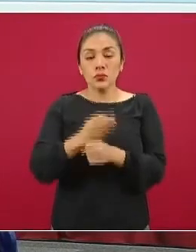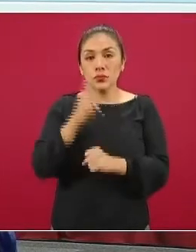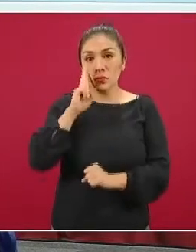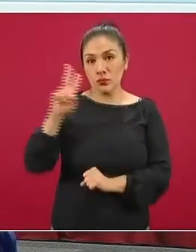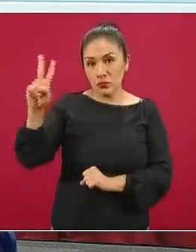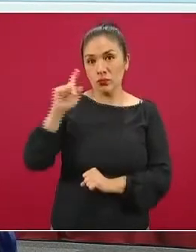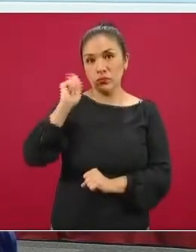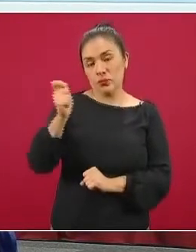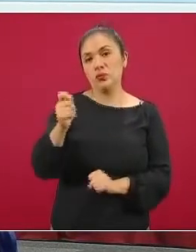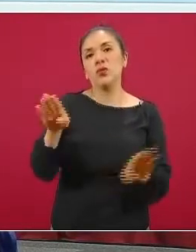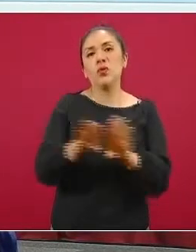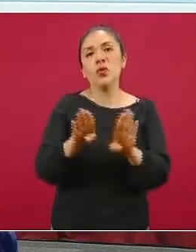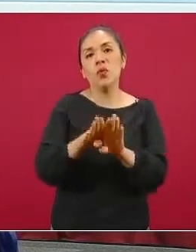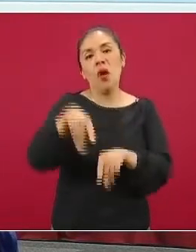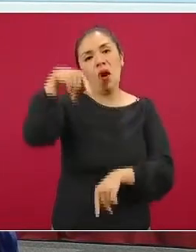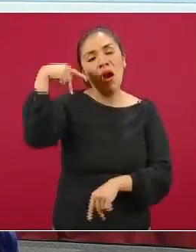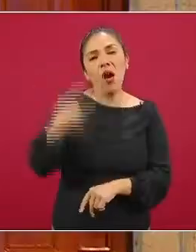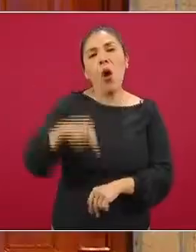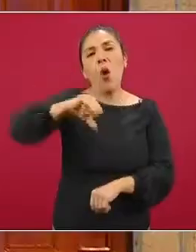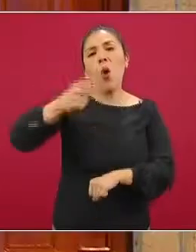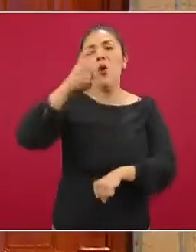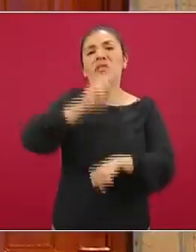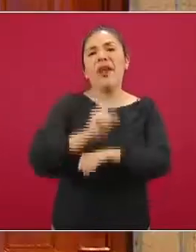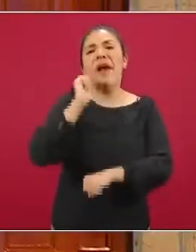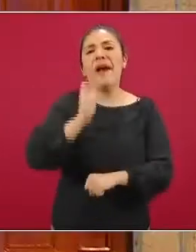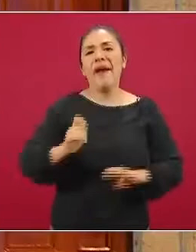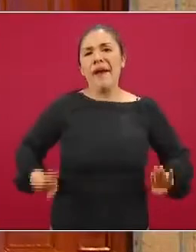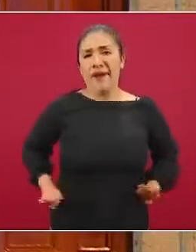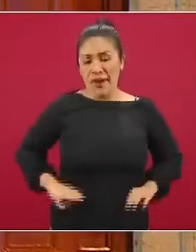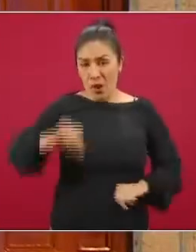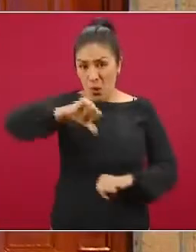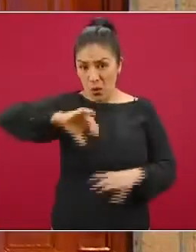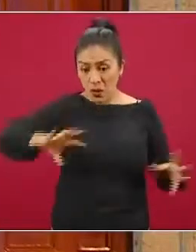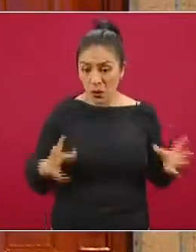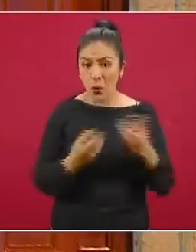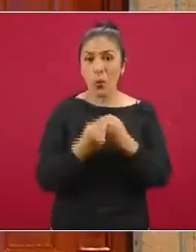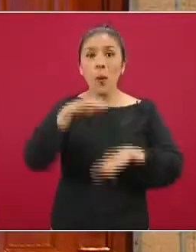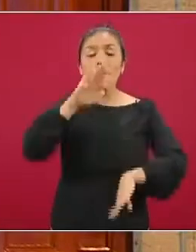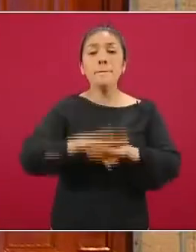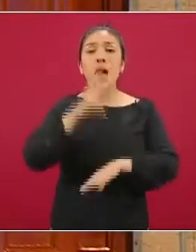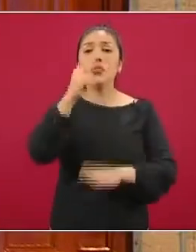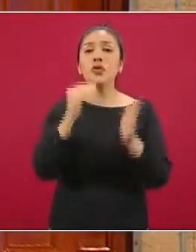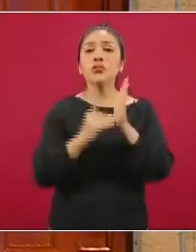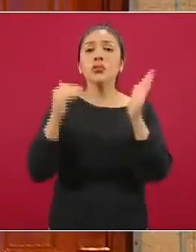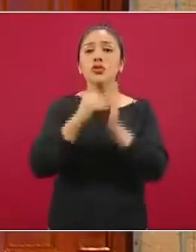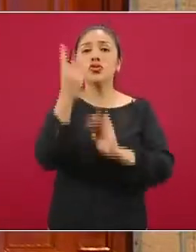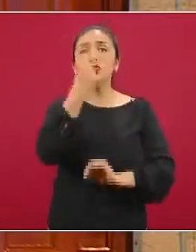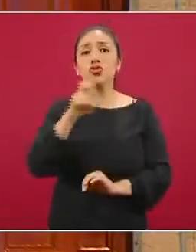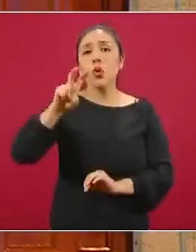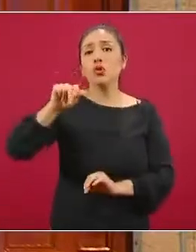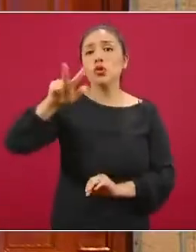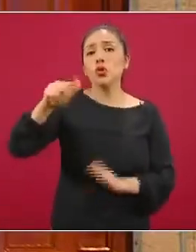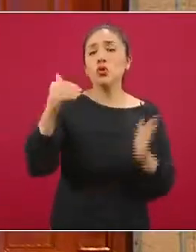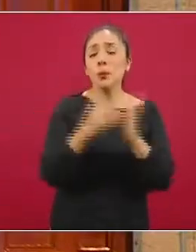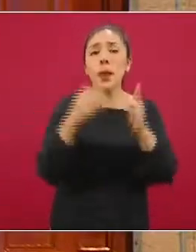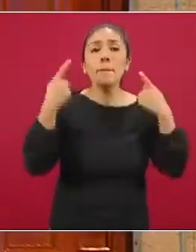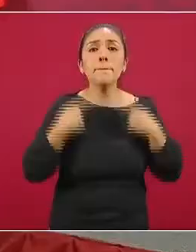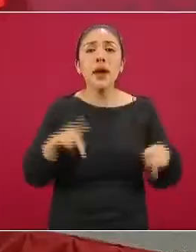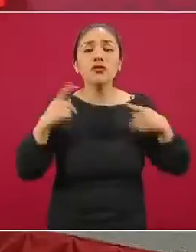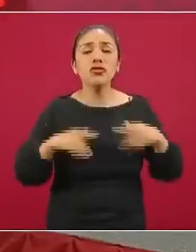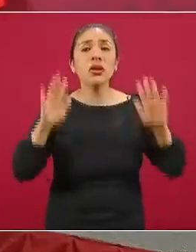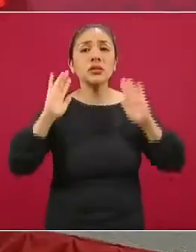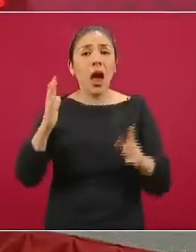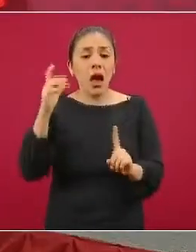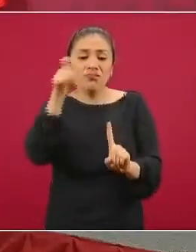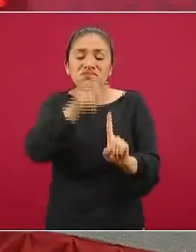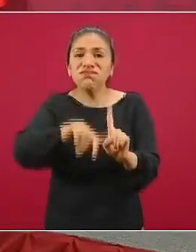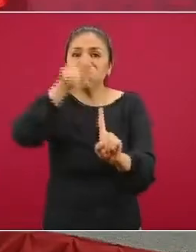entonces las cifras a nivel nacional para el día de hoy. Suman ya más de 2 millones 288 mil personas que fueron